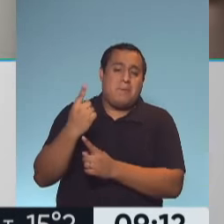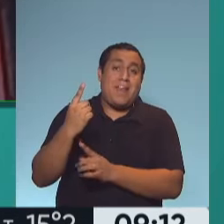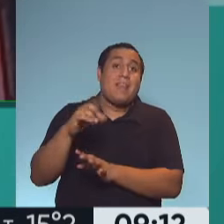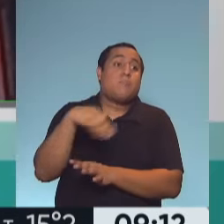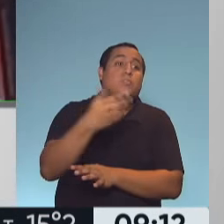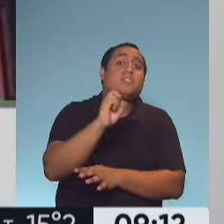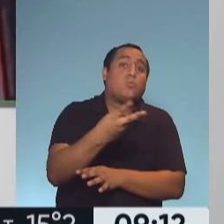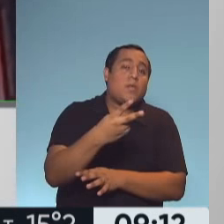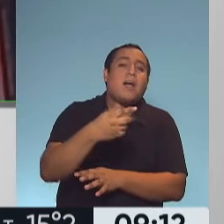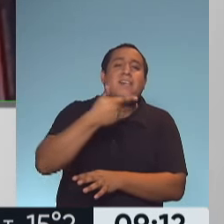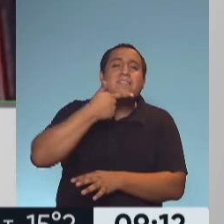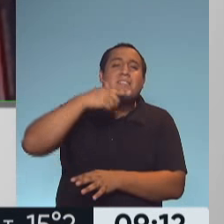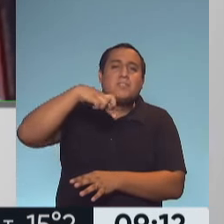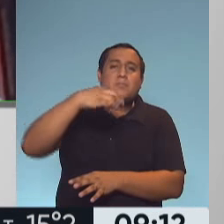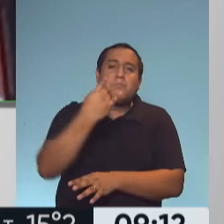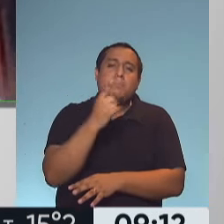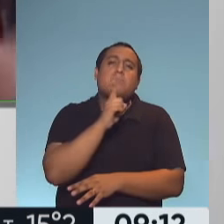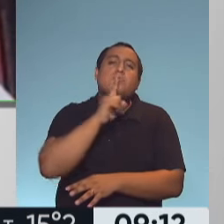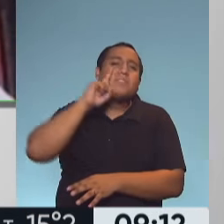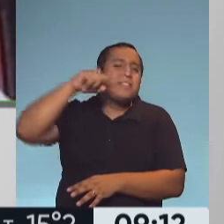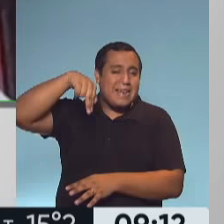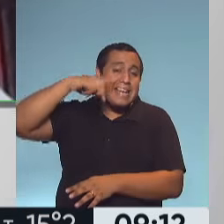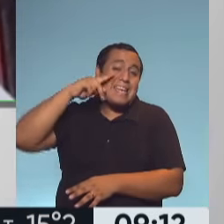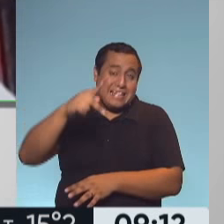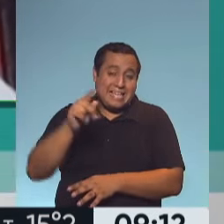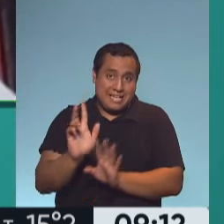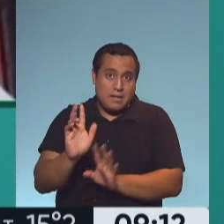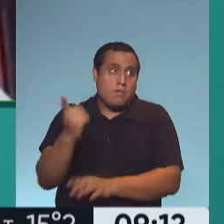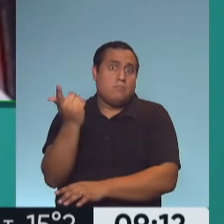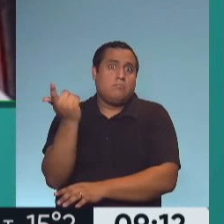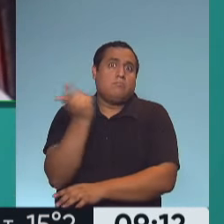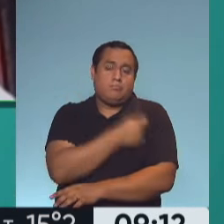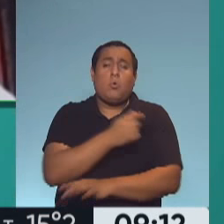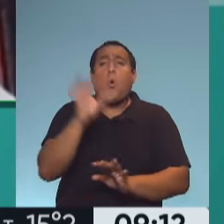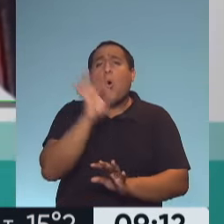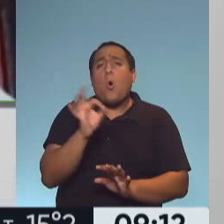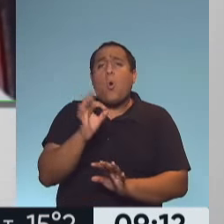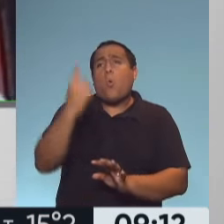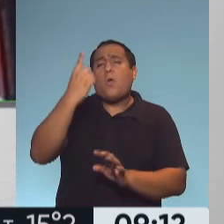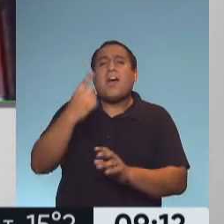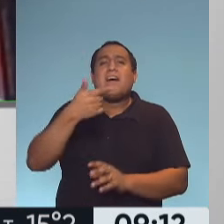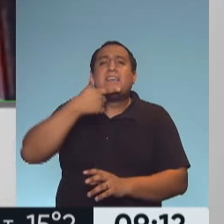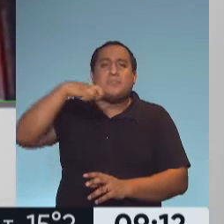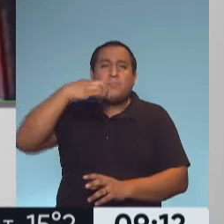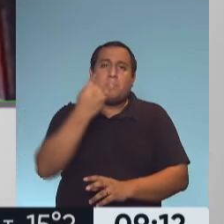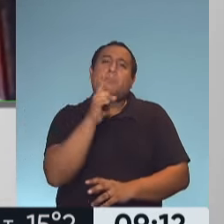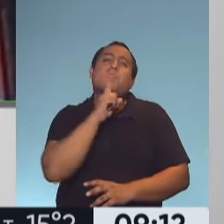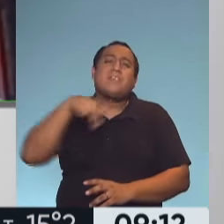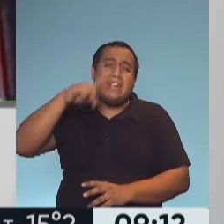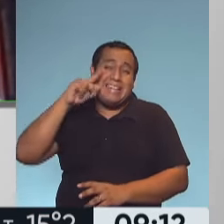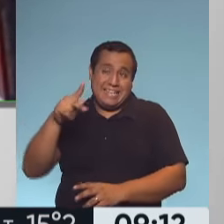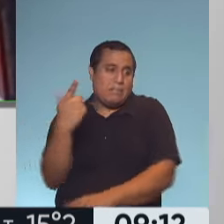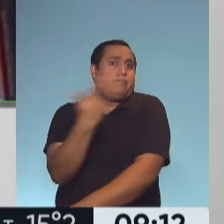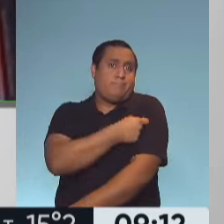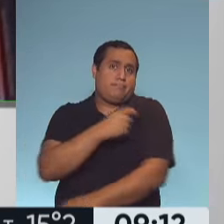Sputnik. Y vamos a ver, o directamente dar una sola dosis con Sputnik, como se está